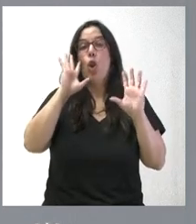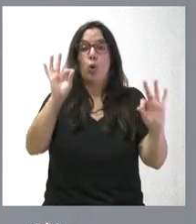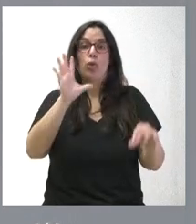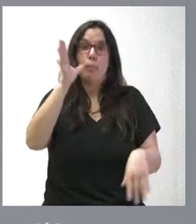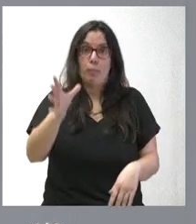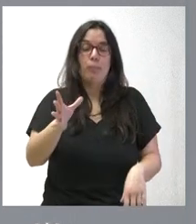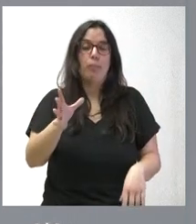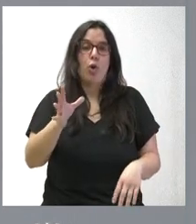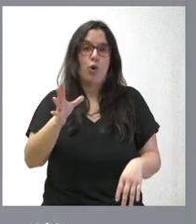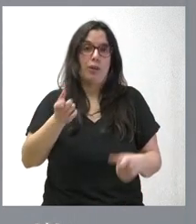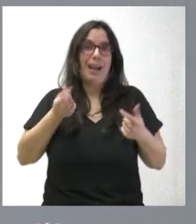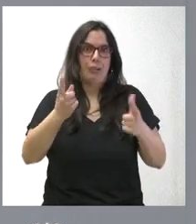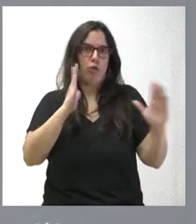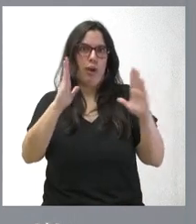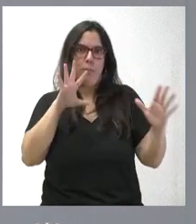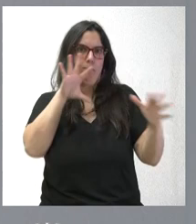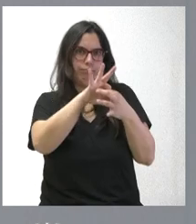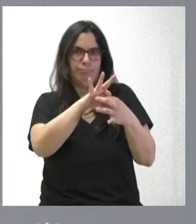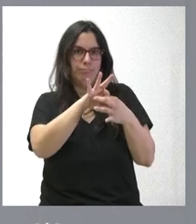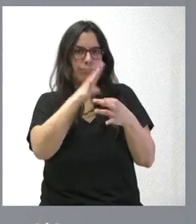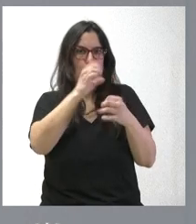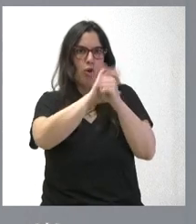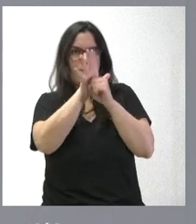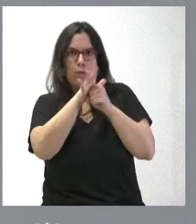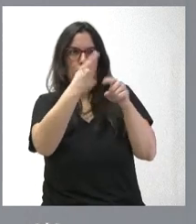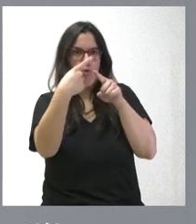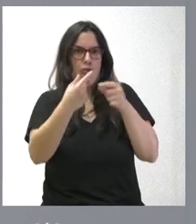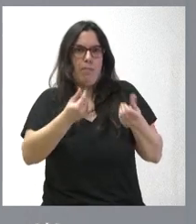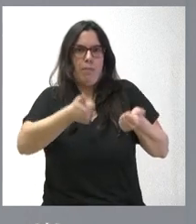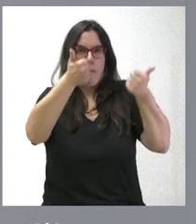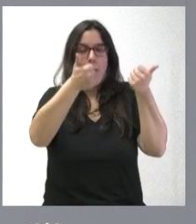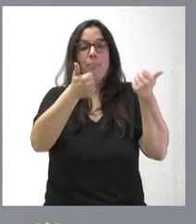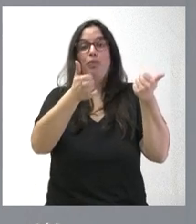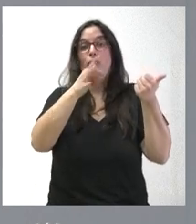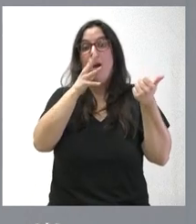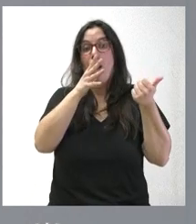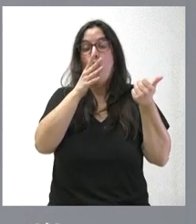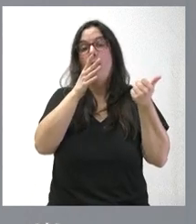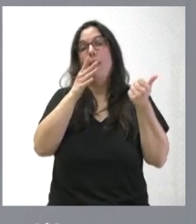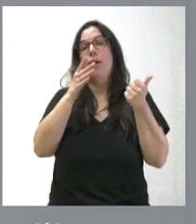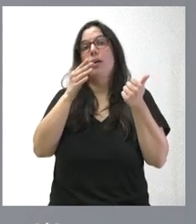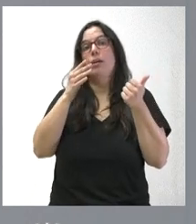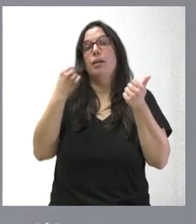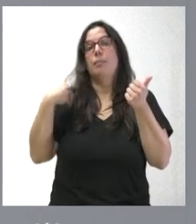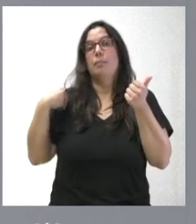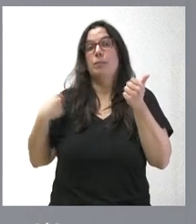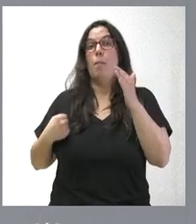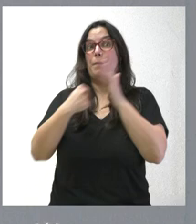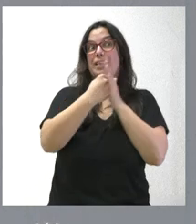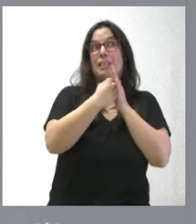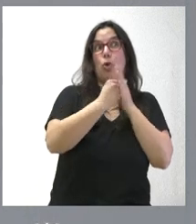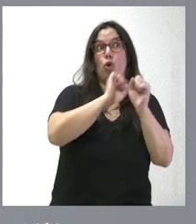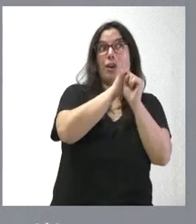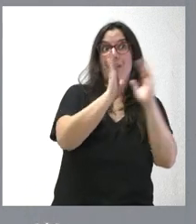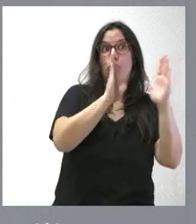con los gastos excepcionales de aquel momento y, por tanto, las cantidades de hoy son las habituales. Son algo inferiores a las del nivel máximo de la pandemia, pero